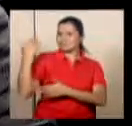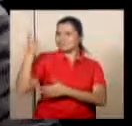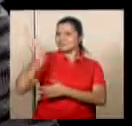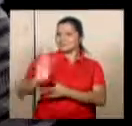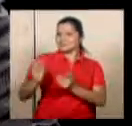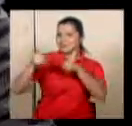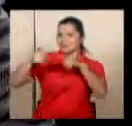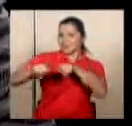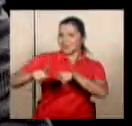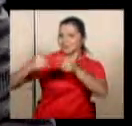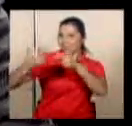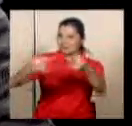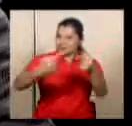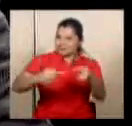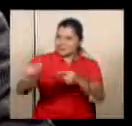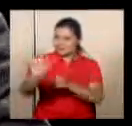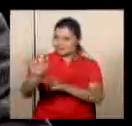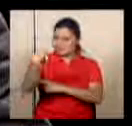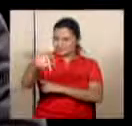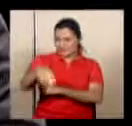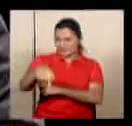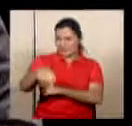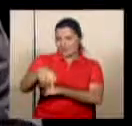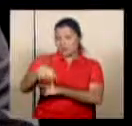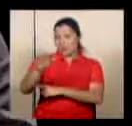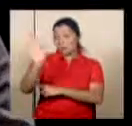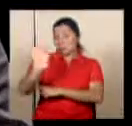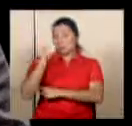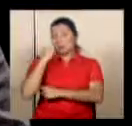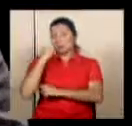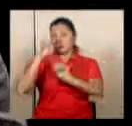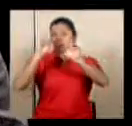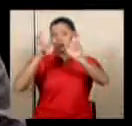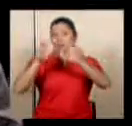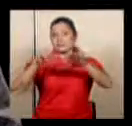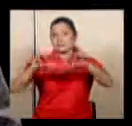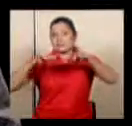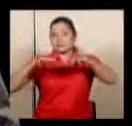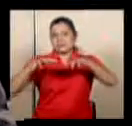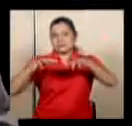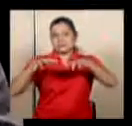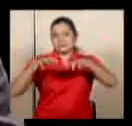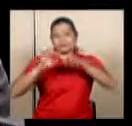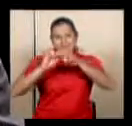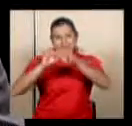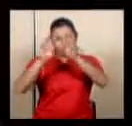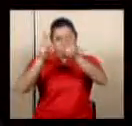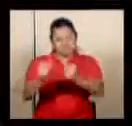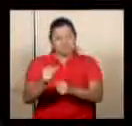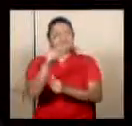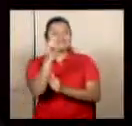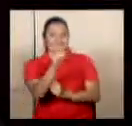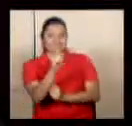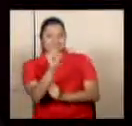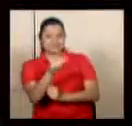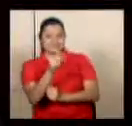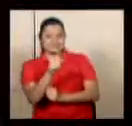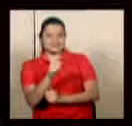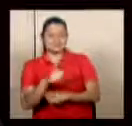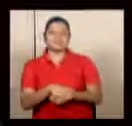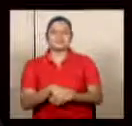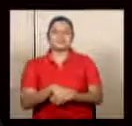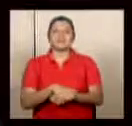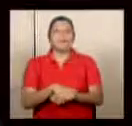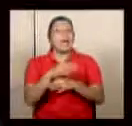una discusión un tema tan tenso respecto al presupuesto si viene siendo